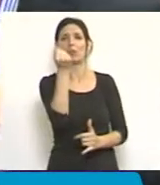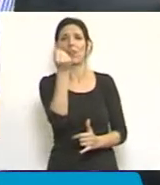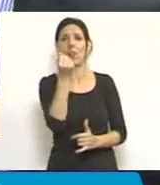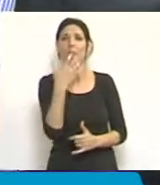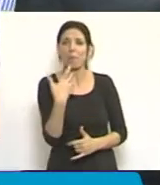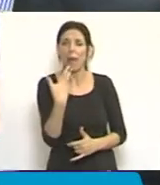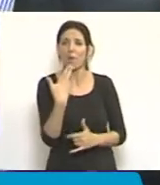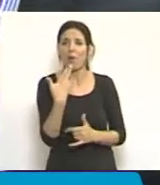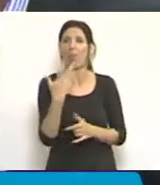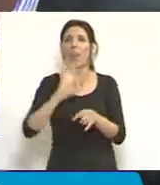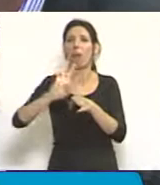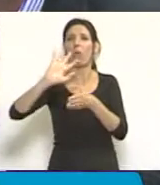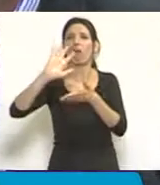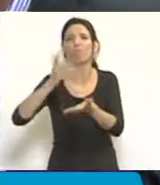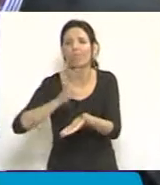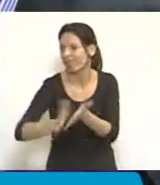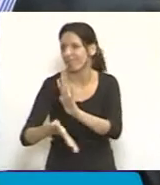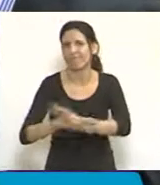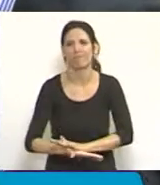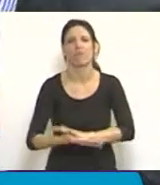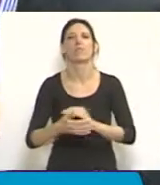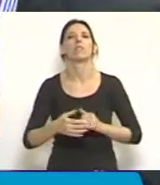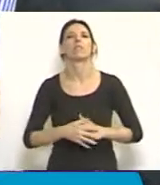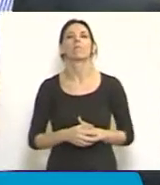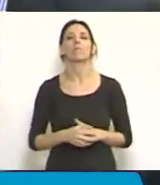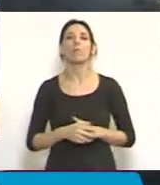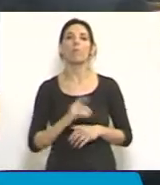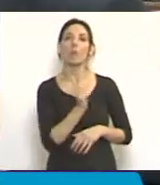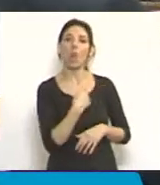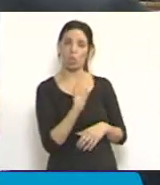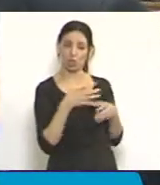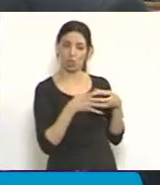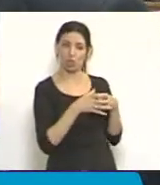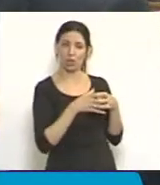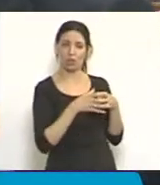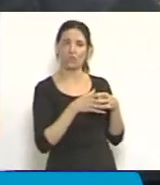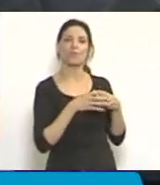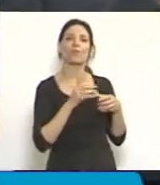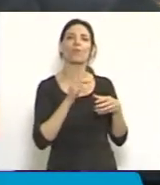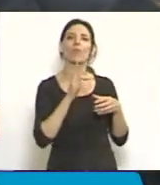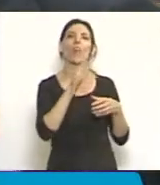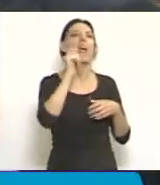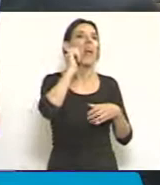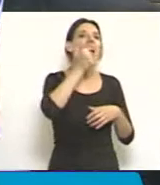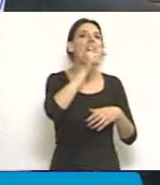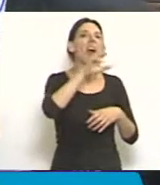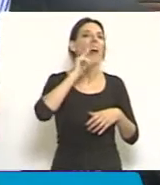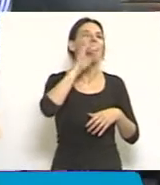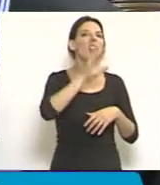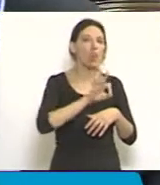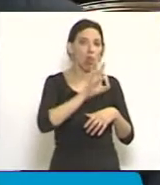de saldar. Nosotros nos hemos, además, adherido al dictamen del Diputado Garrido en materia de